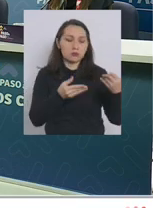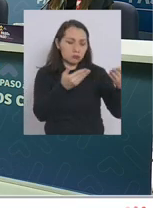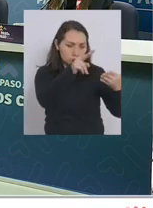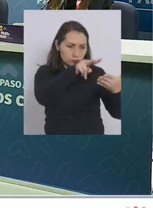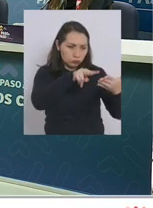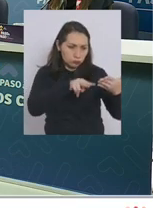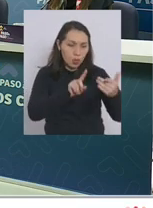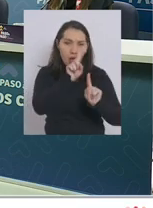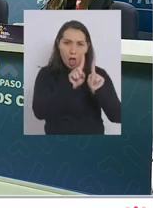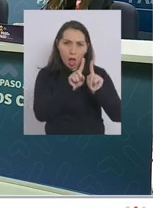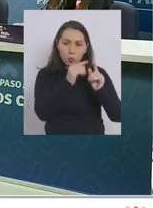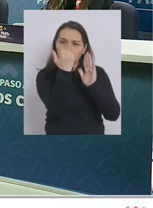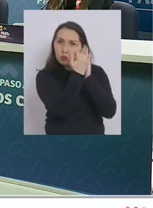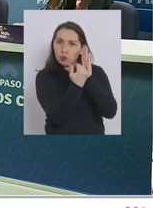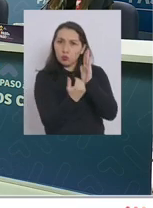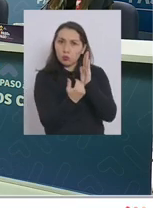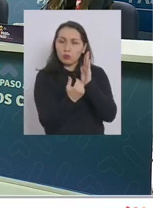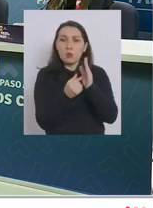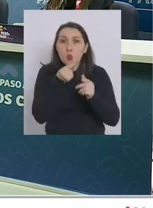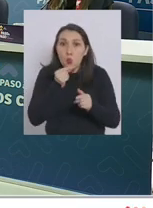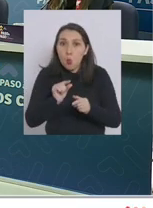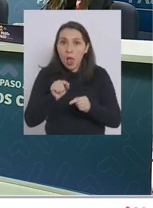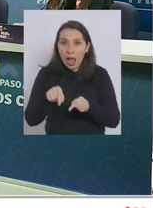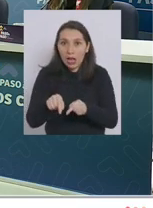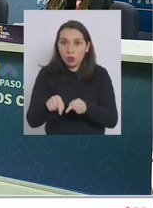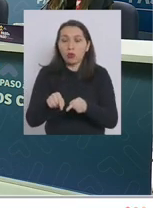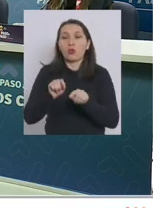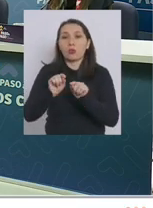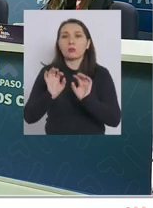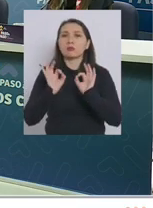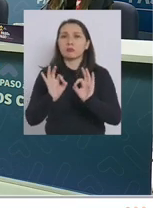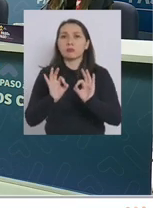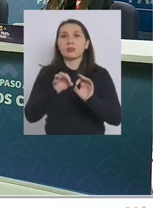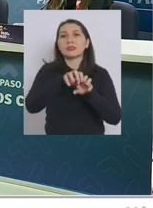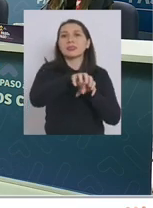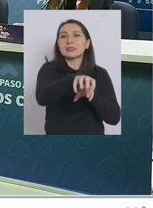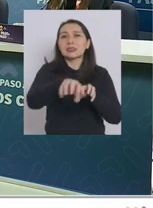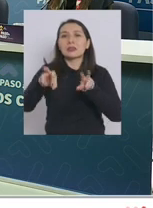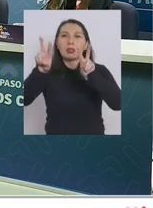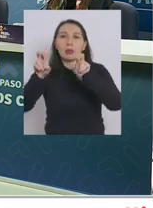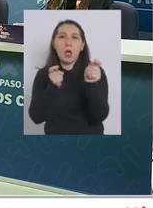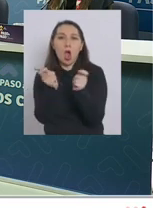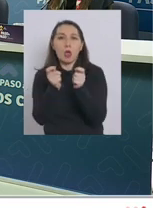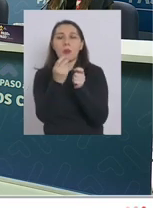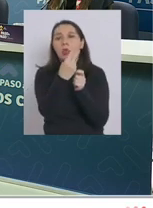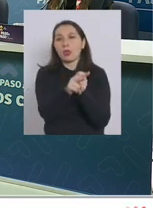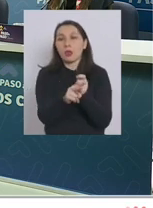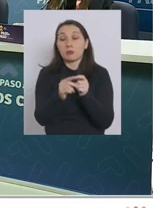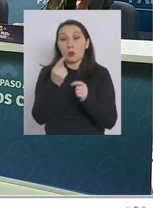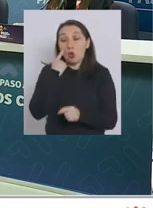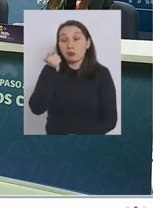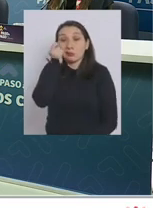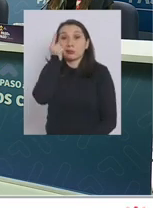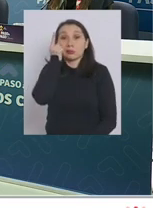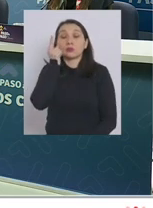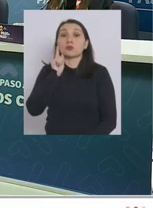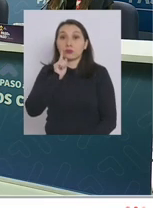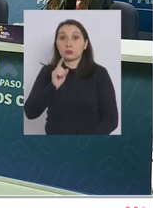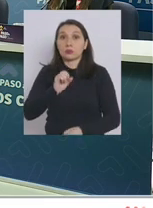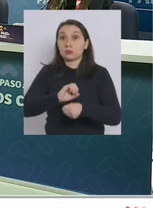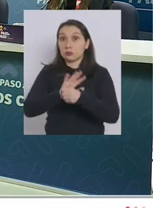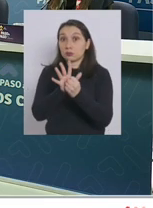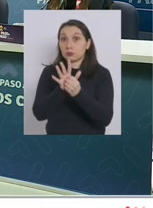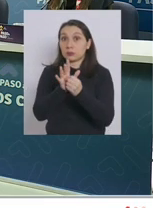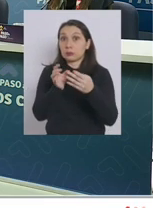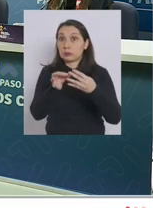aparecen algunas medidas a corto plazo específicas por sectores económicos conociendo que hoy día ya tenemos la variante delta